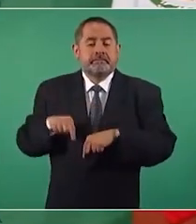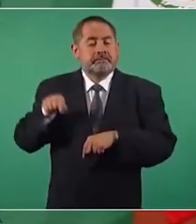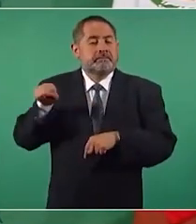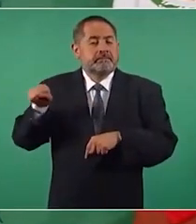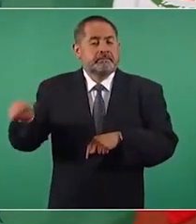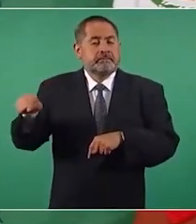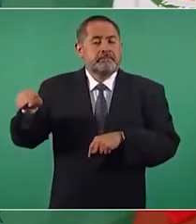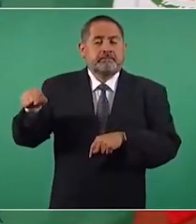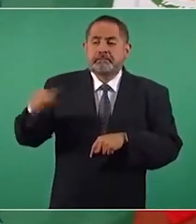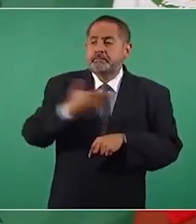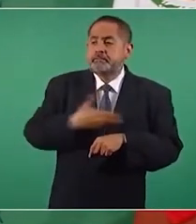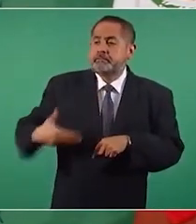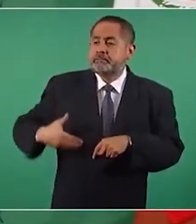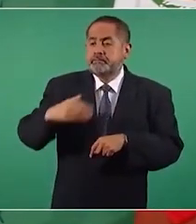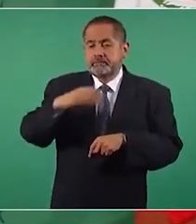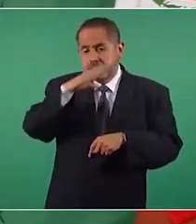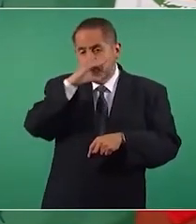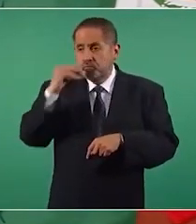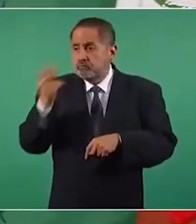invitado el presidente de Cuba,